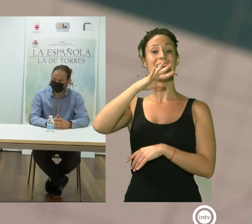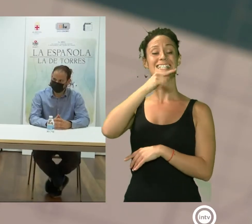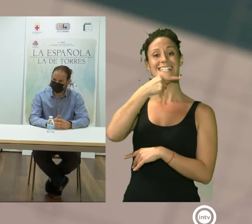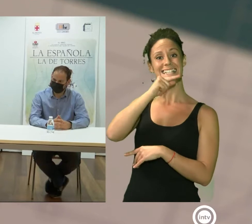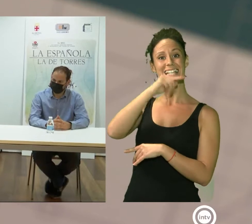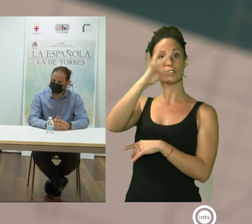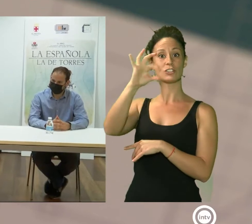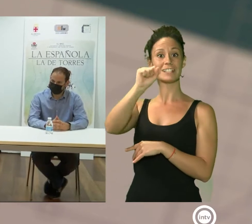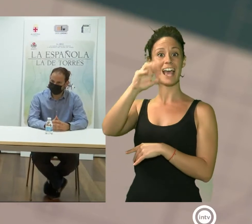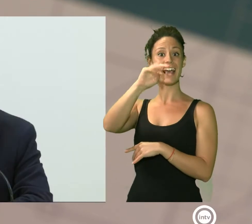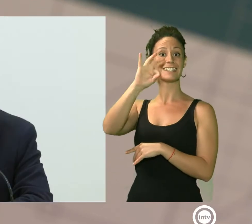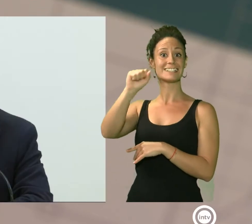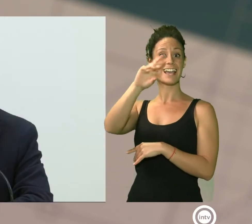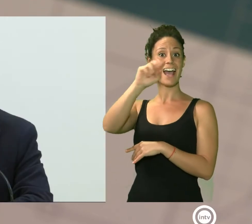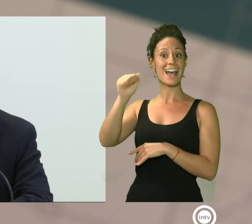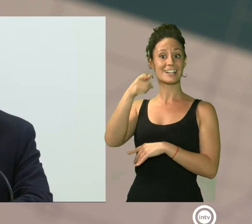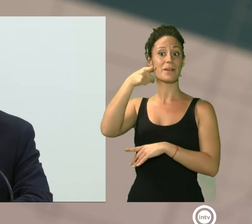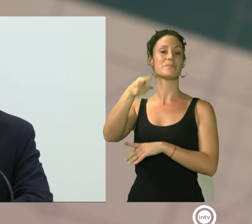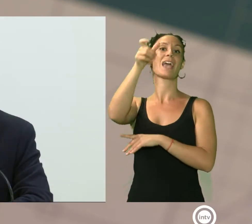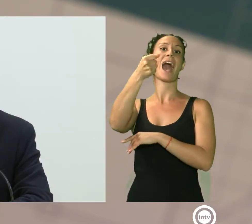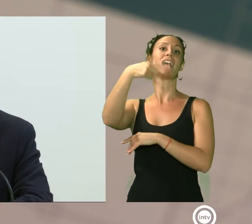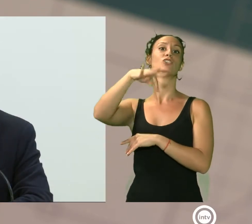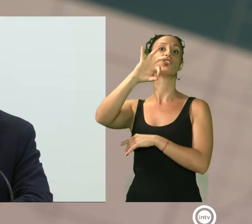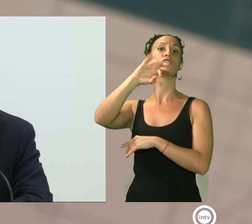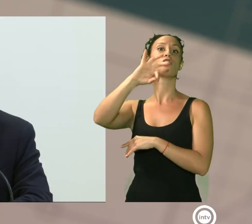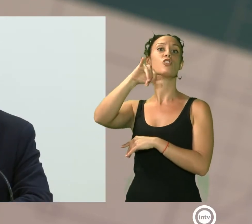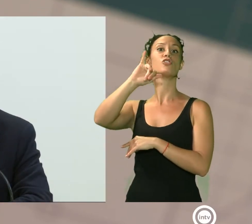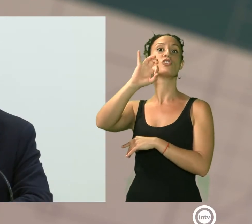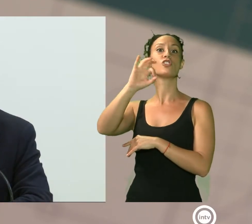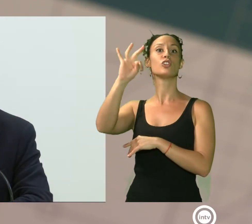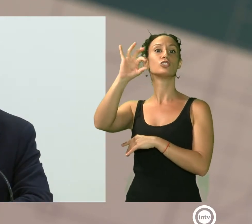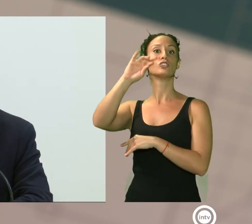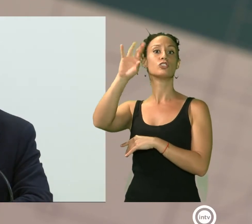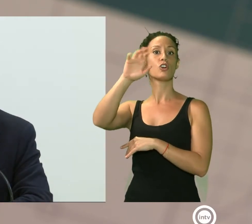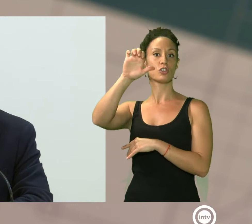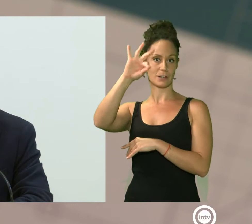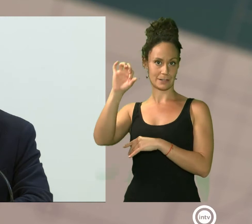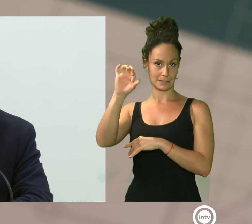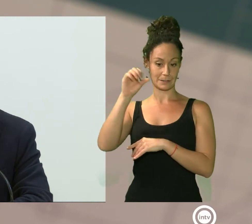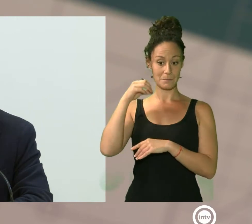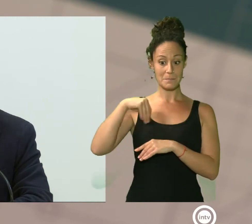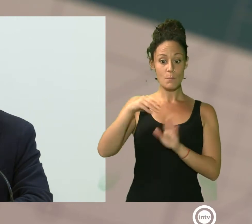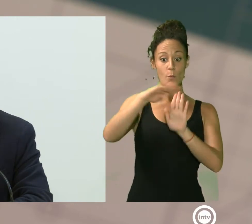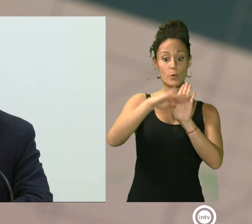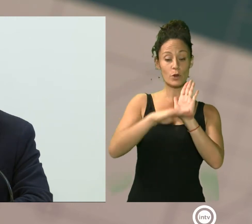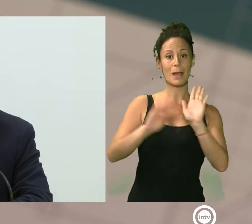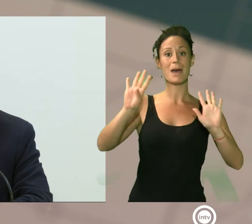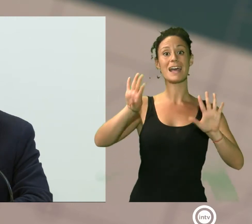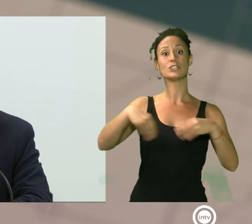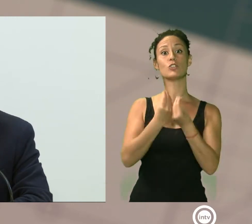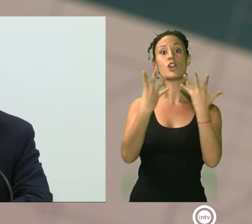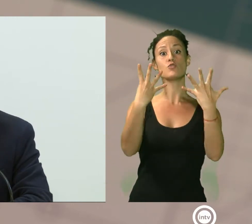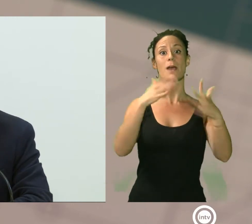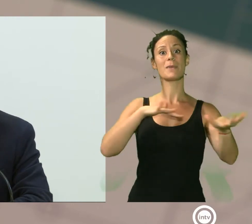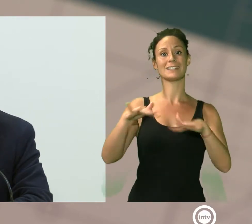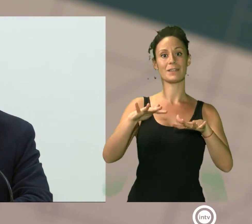española Antonio de Torres. Un programa de nueve actividades de primer nivel, donde vamos a tener cinco